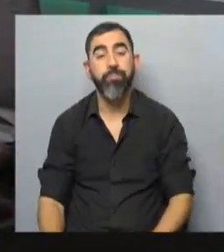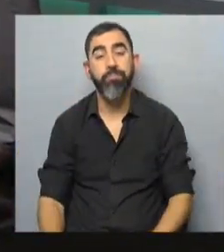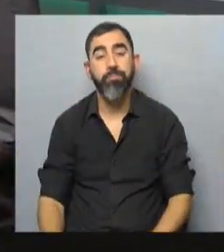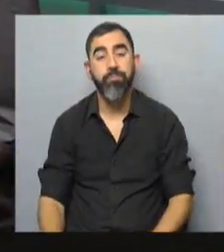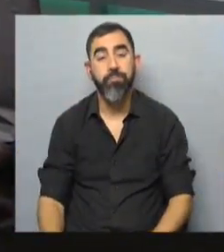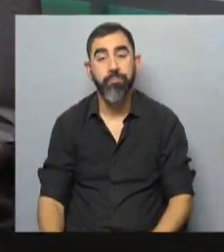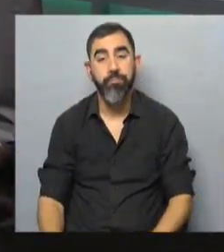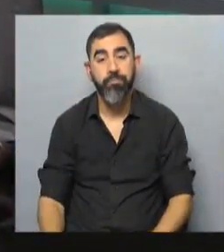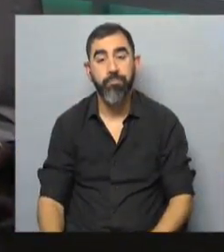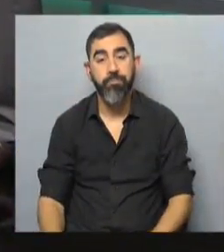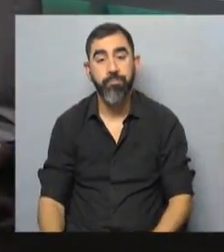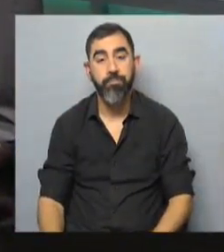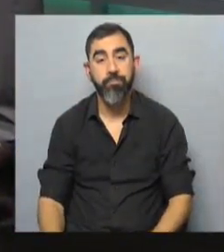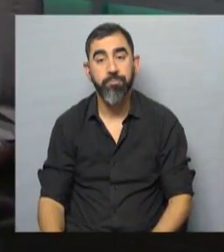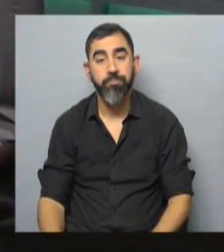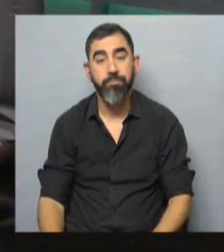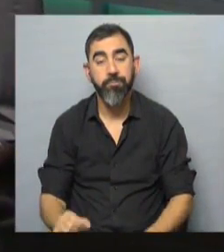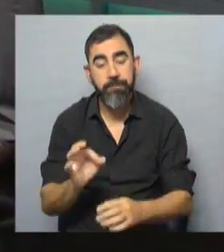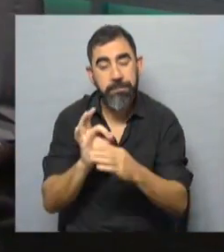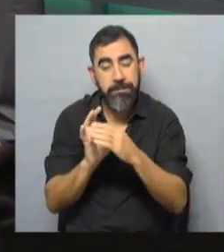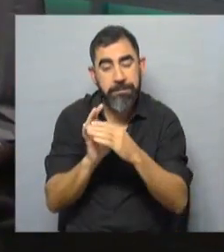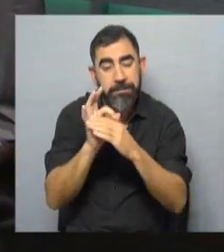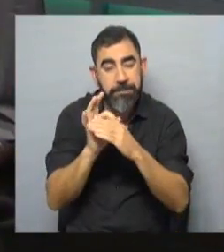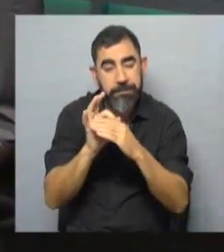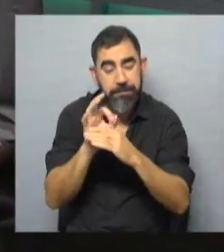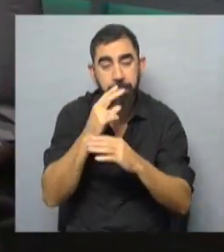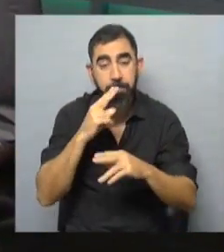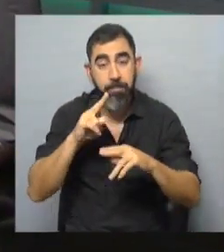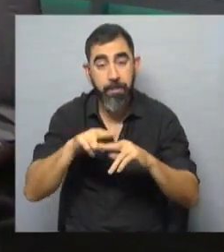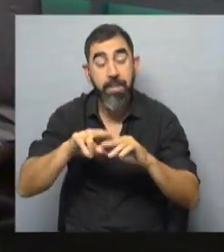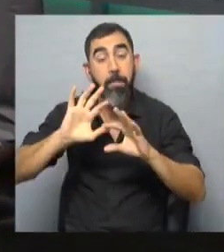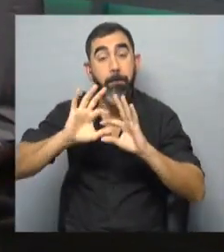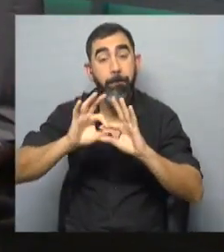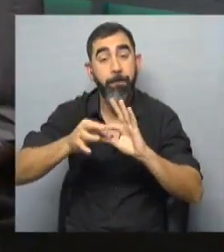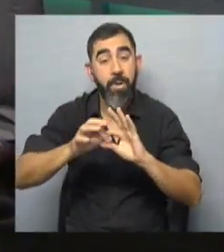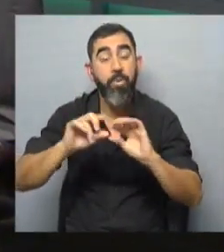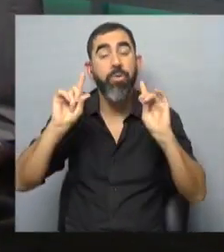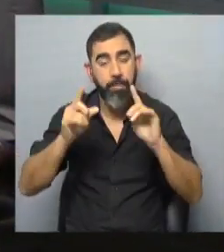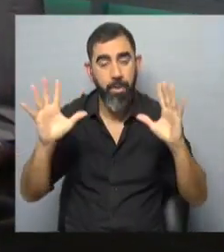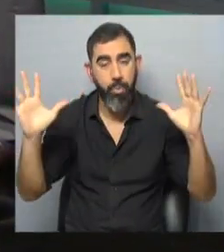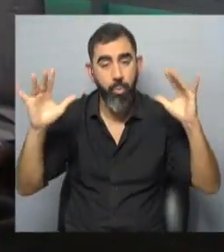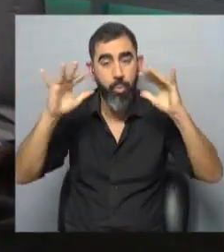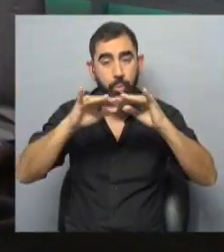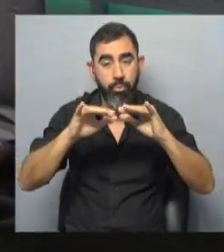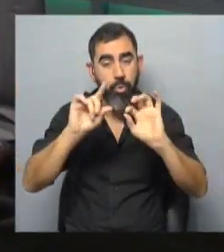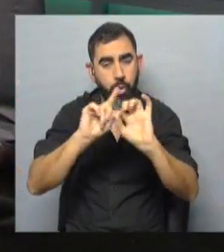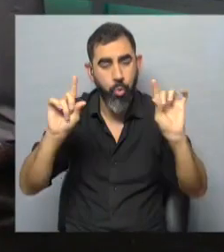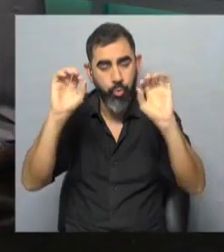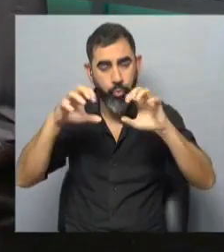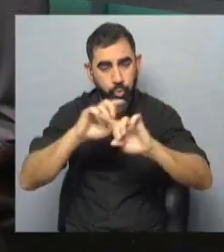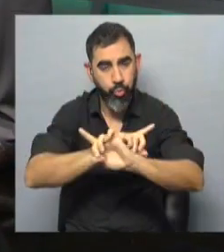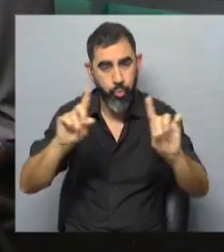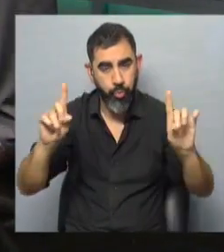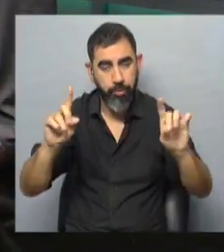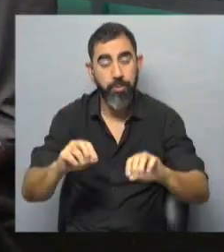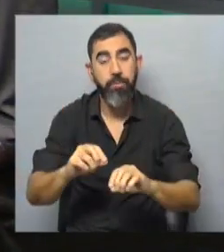Allí se lo ve al sol, haciendo fuerza para salir en este martes. Bien, y también el miércoles cielo algo nuboso. No se prevén precipitaciones según